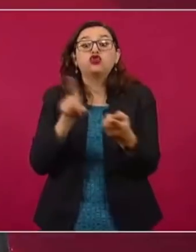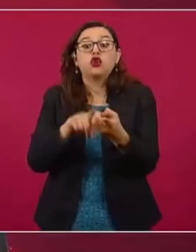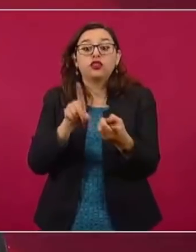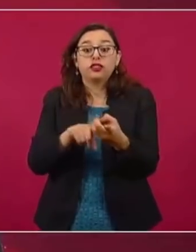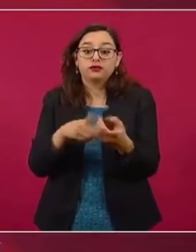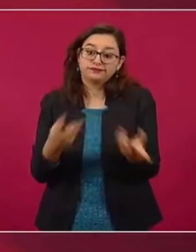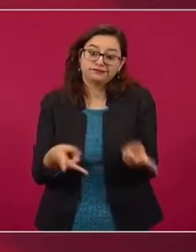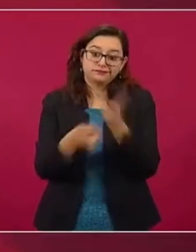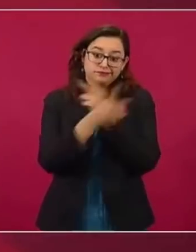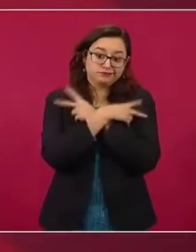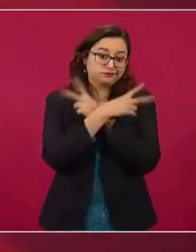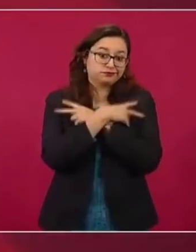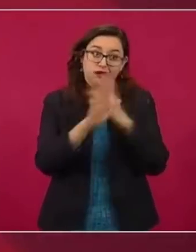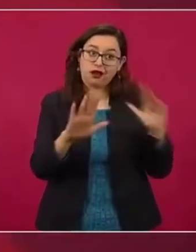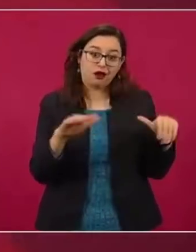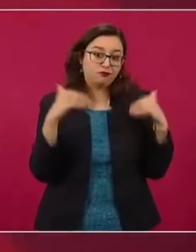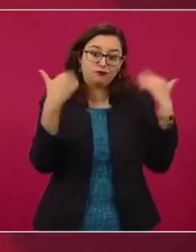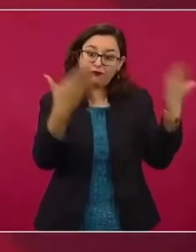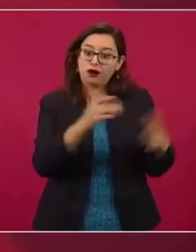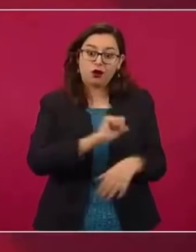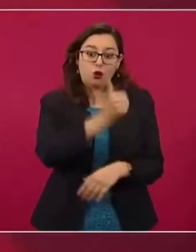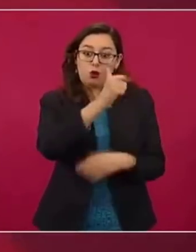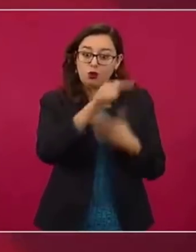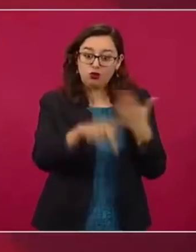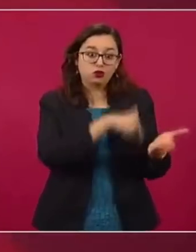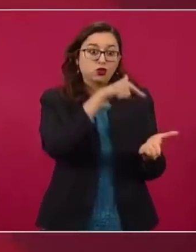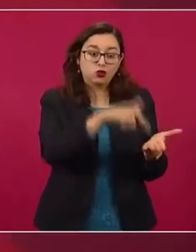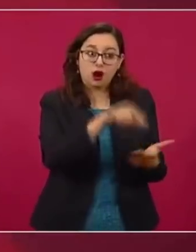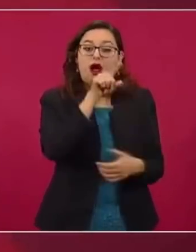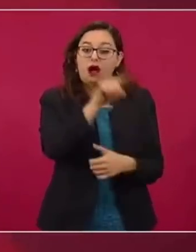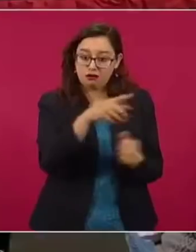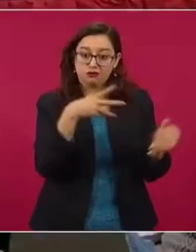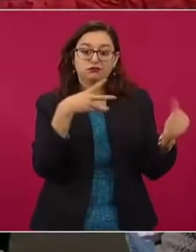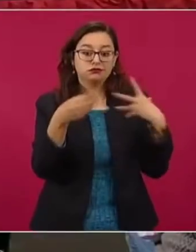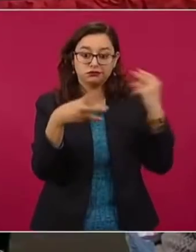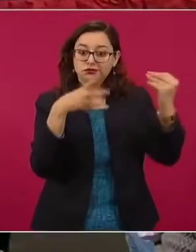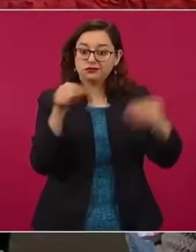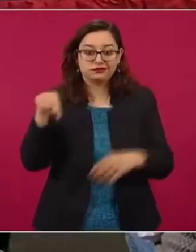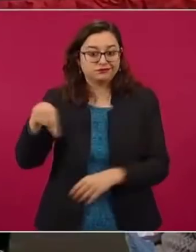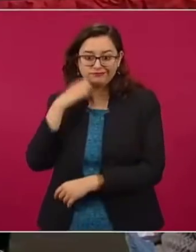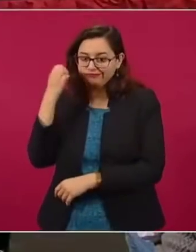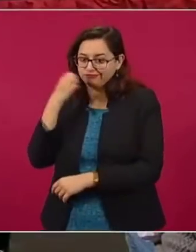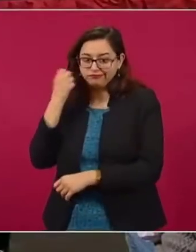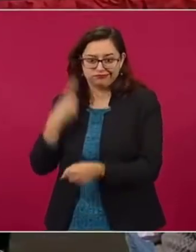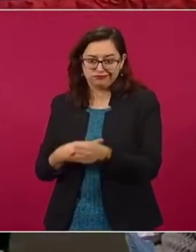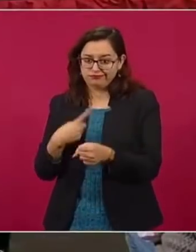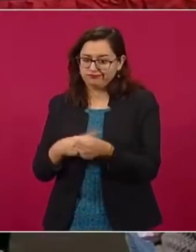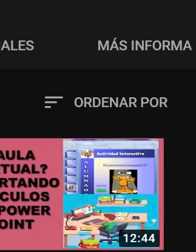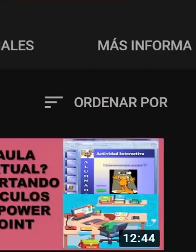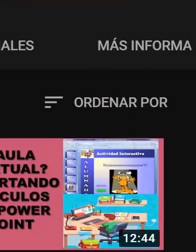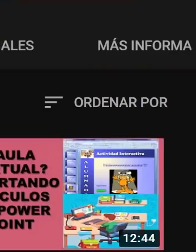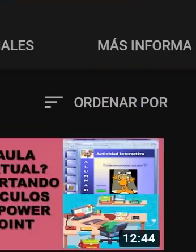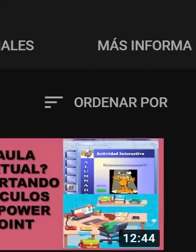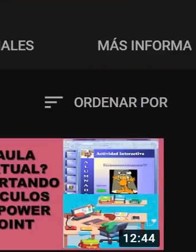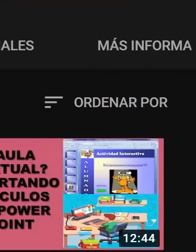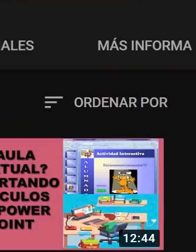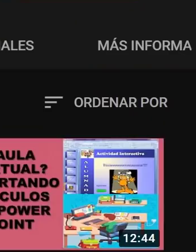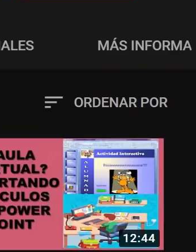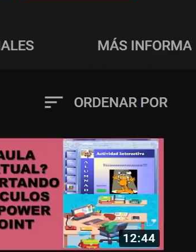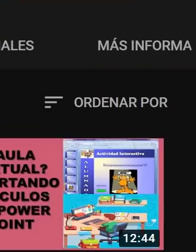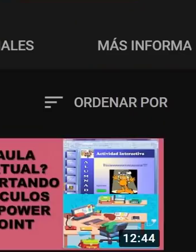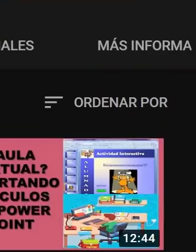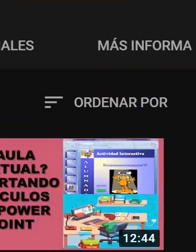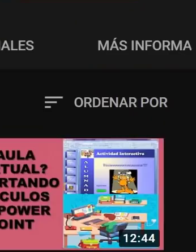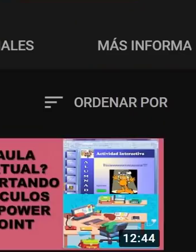escuela, fuera de la escuela, en todos los demás espacios en donde pueden estar niños, niñas y adolescentes. Muchas gracias por haber